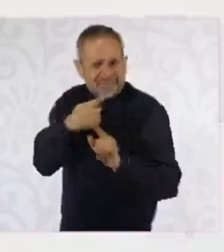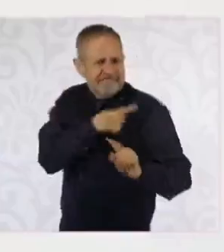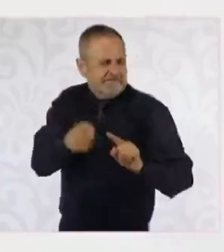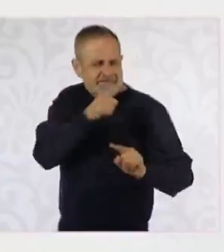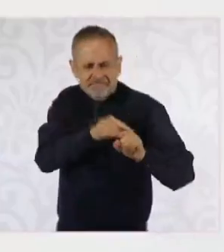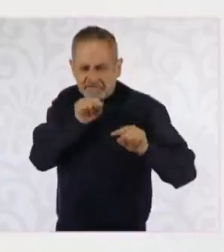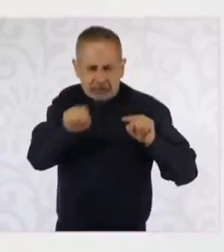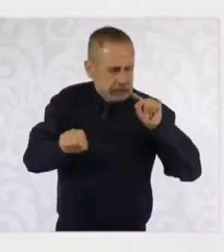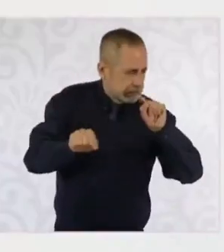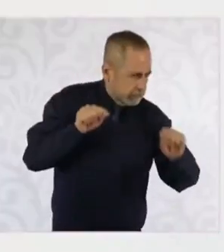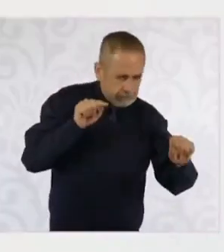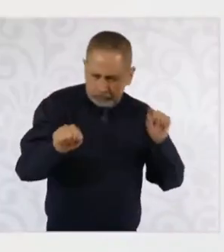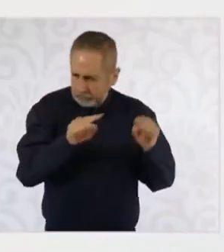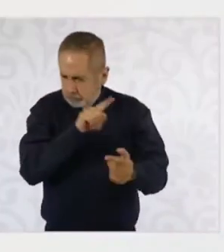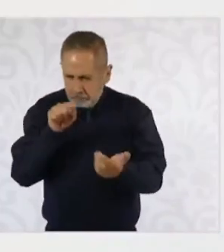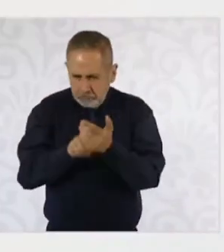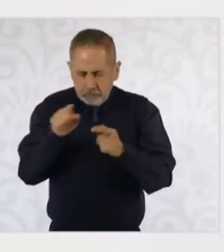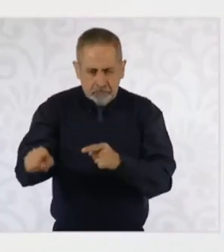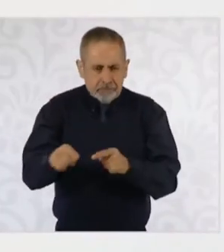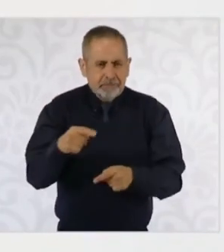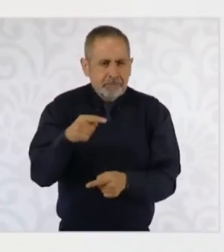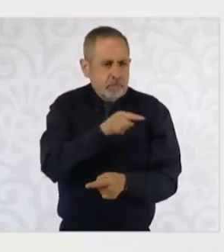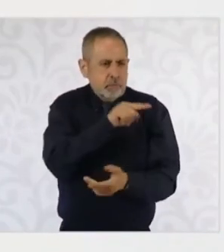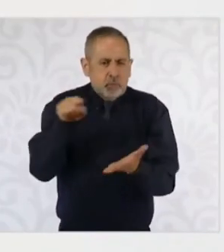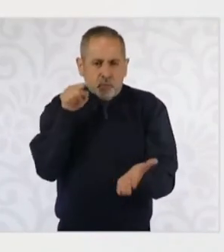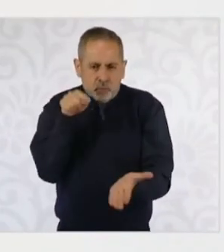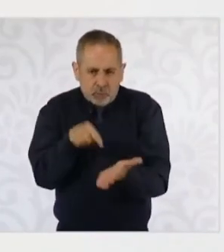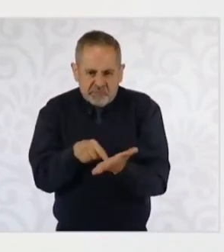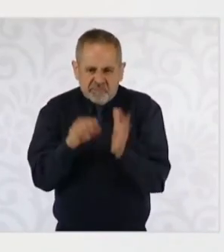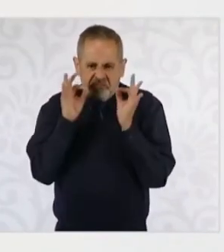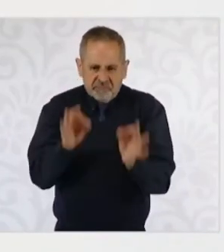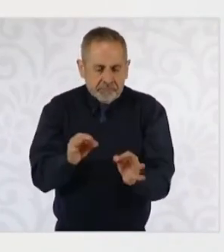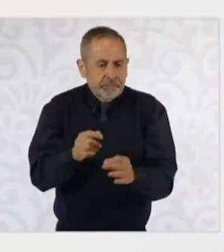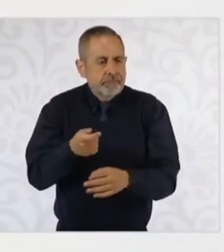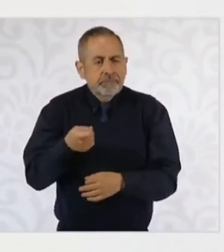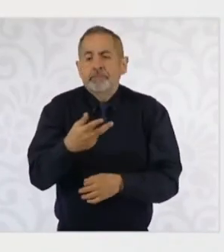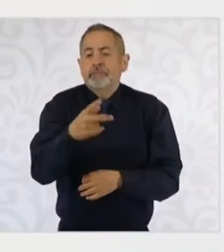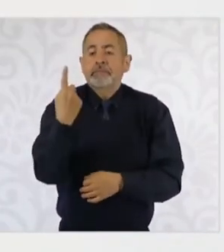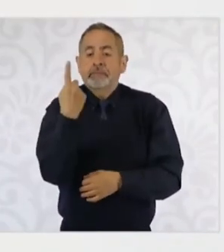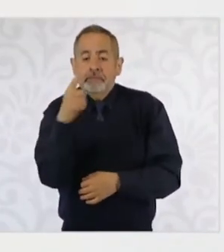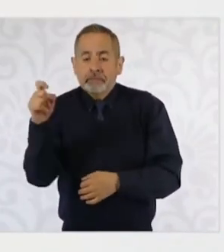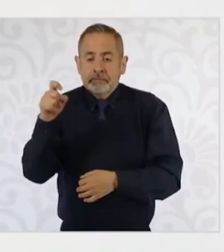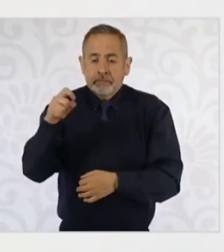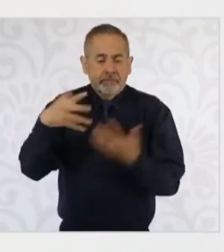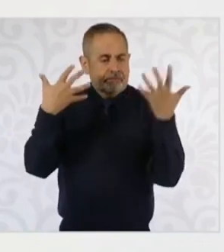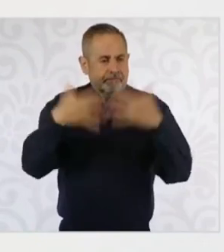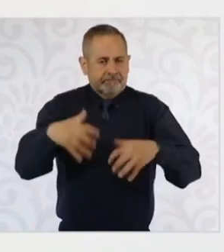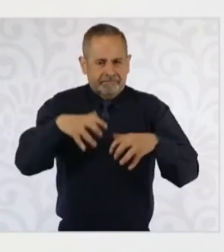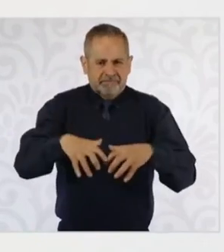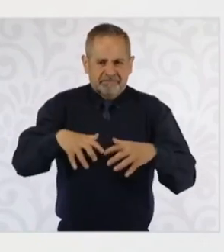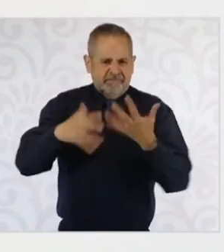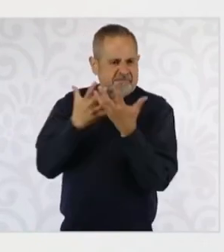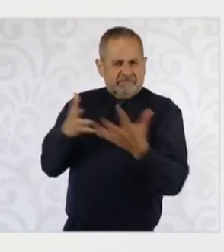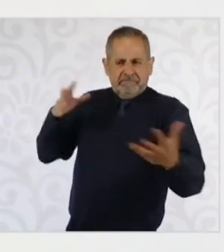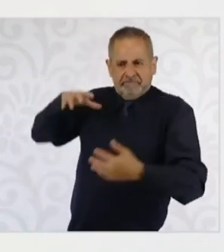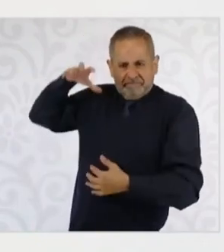En estos polos de bienestar, los 100 parques industriales, que ya tienen